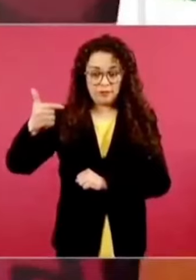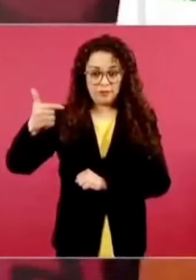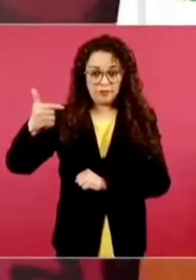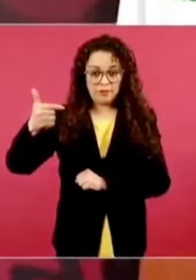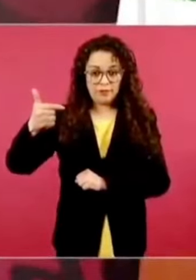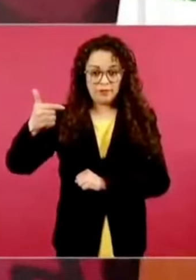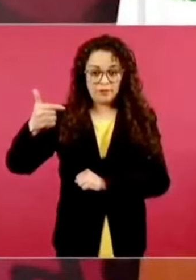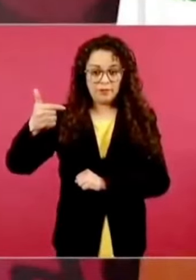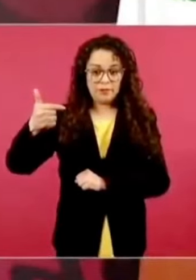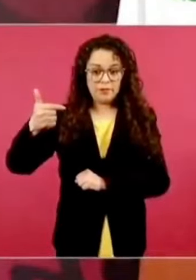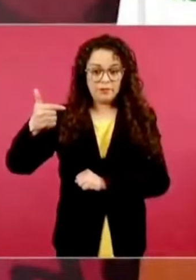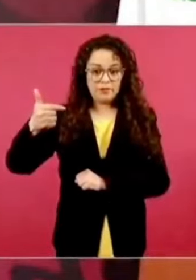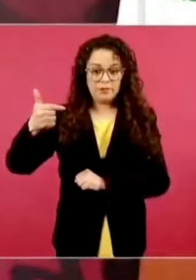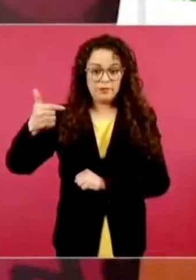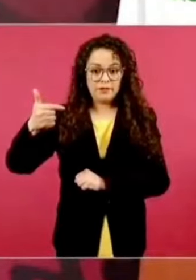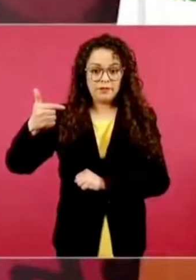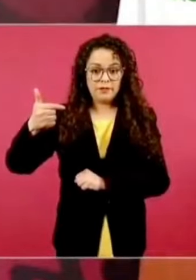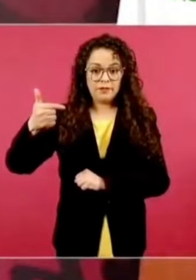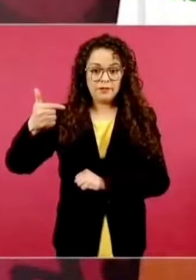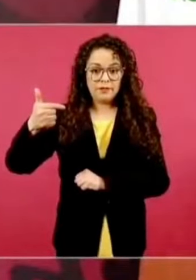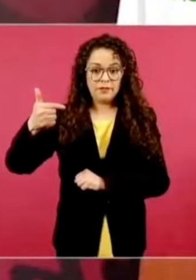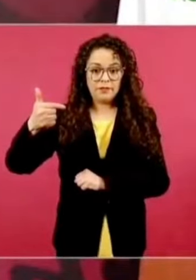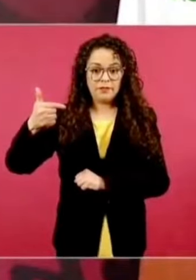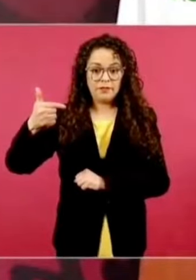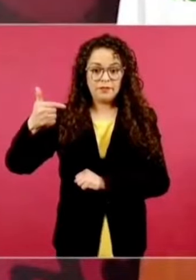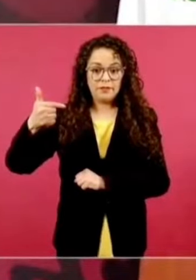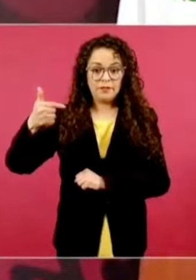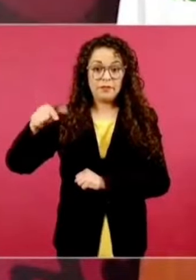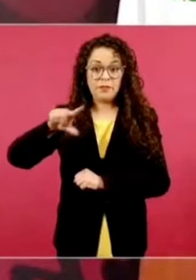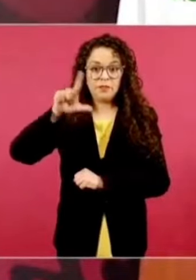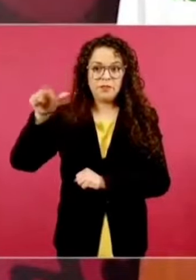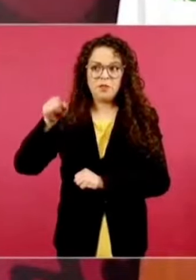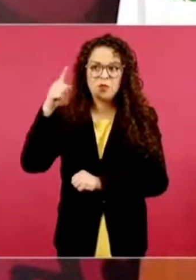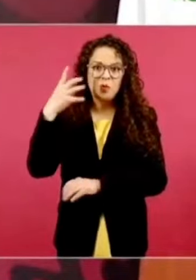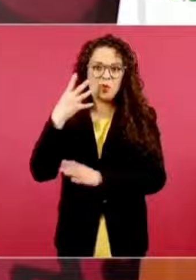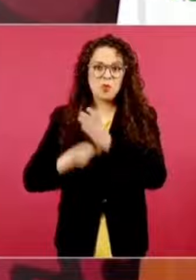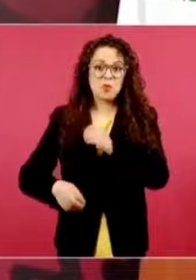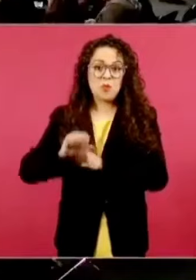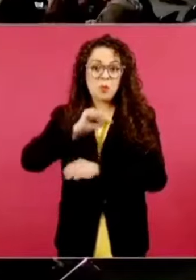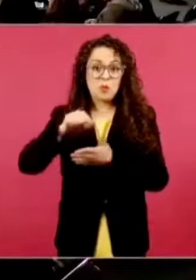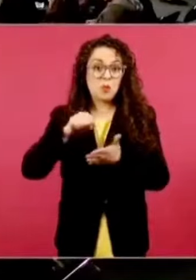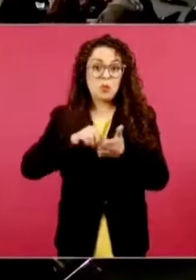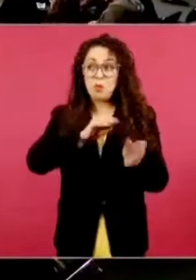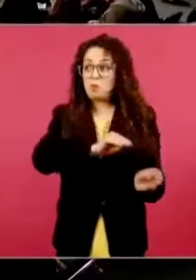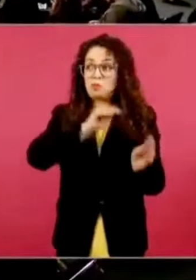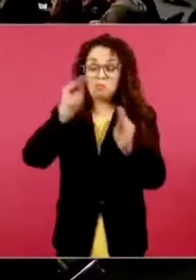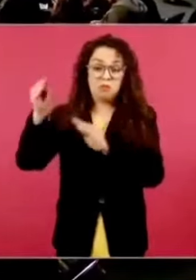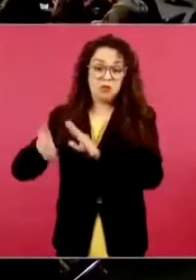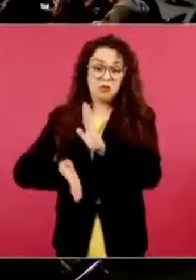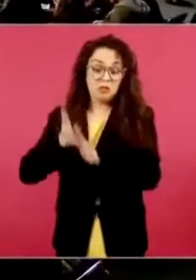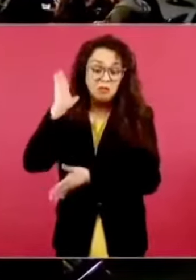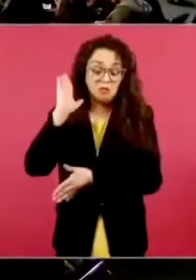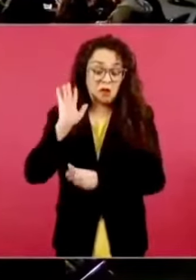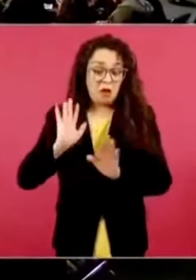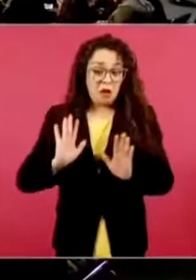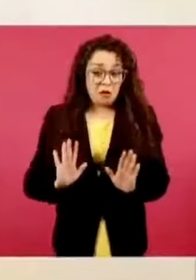después, luego desapareció, se fue y